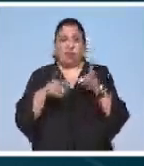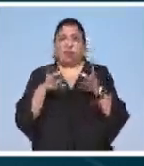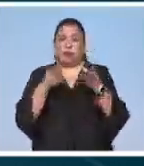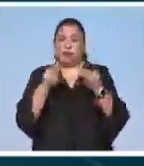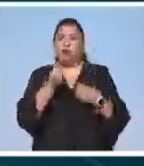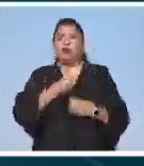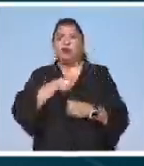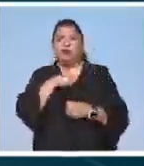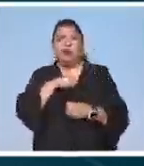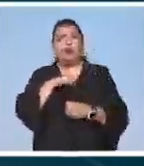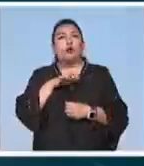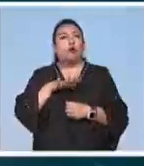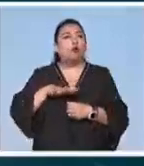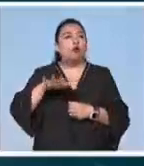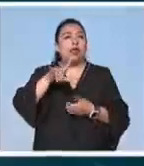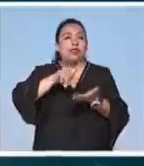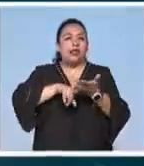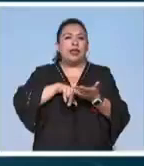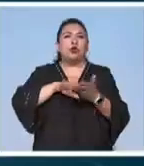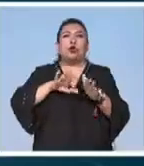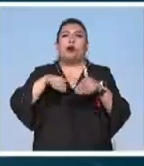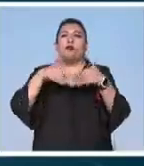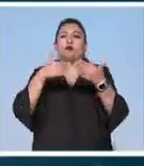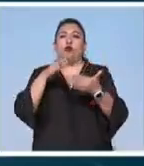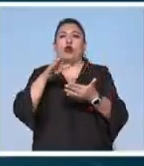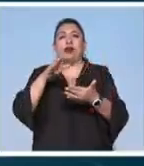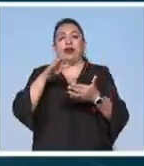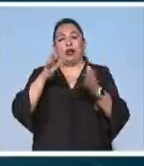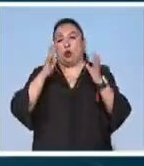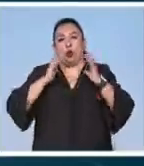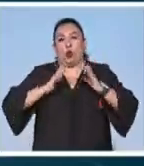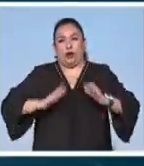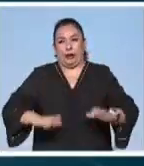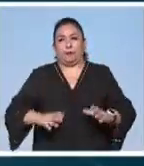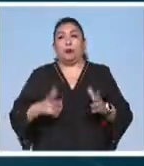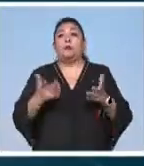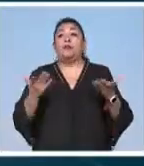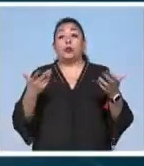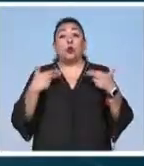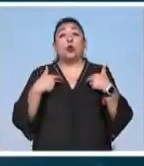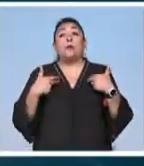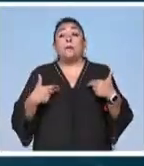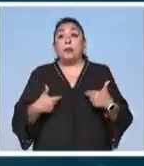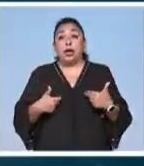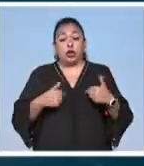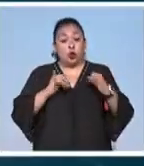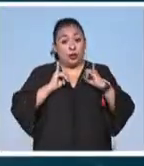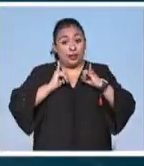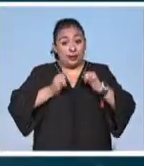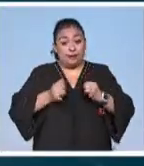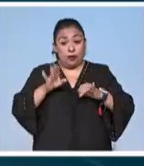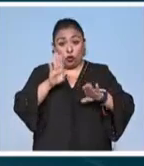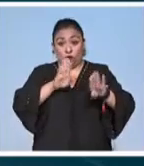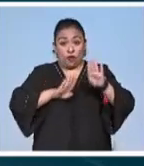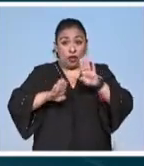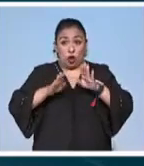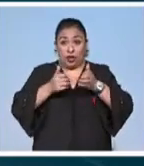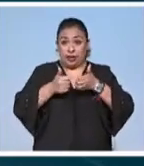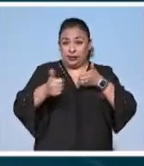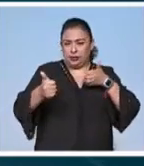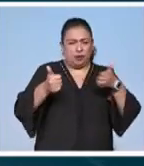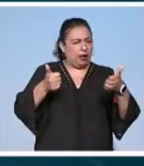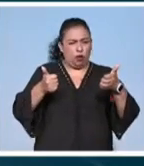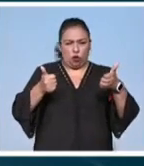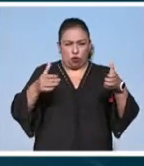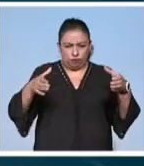medida de la salud de los ecosistemas internos y externos del organismo esto se debe a que los humanos no son individuos biológicamente aislados